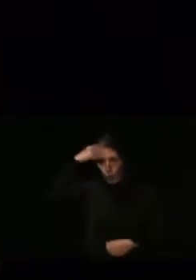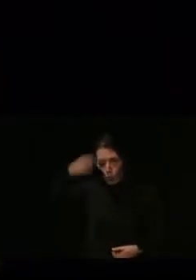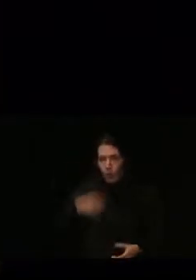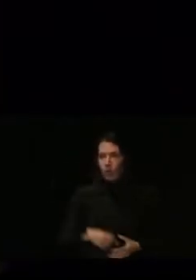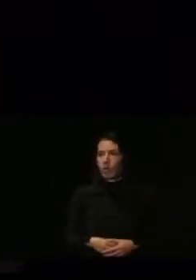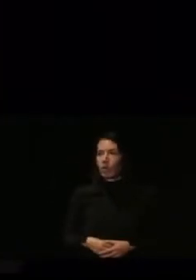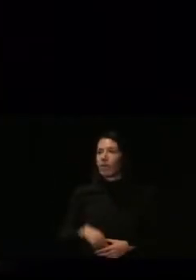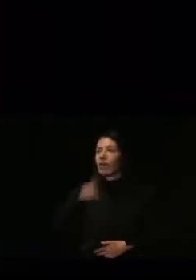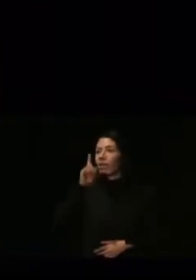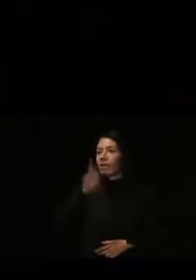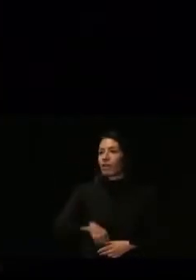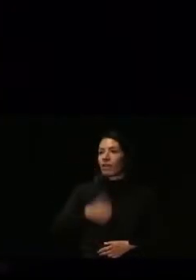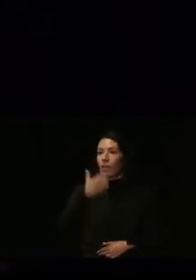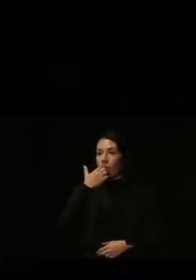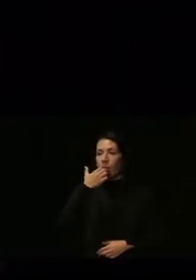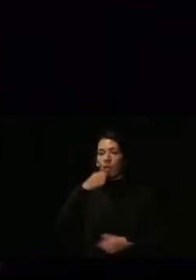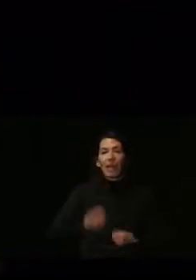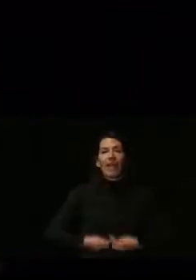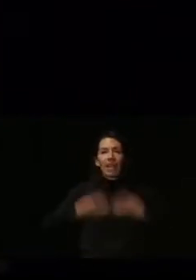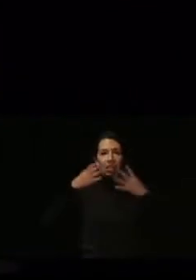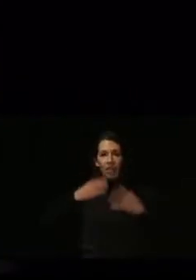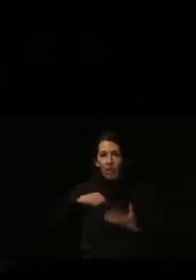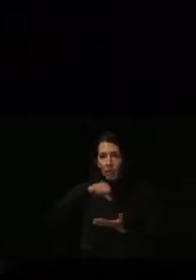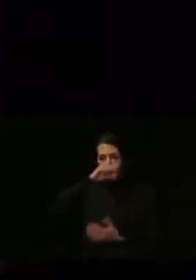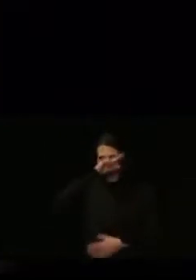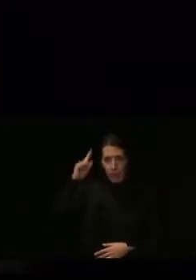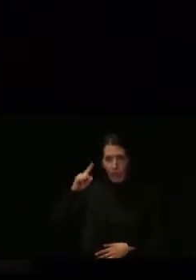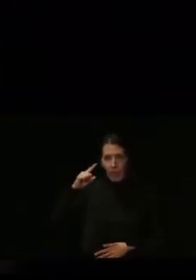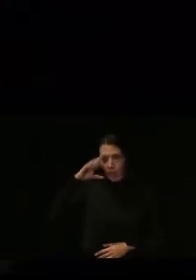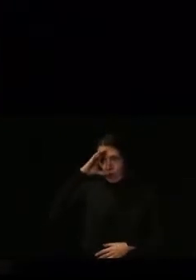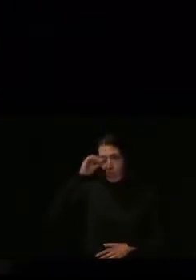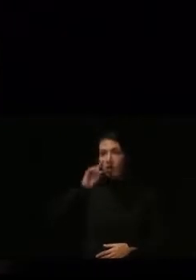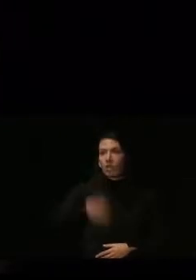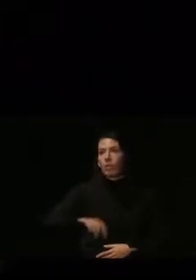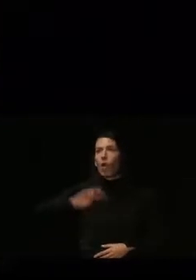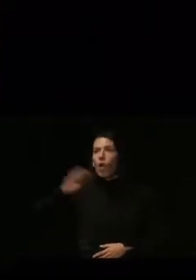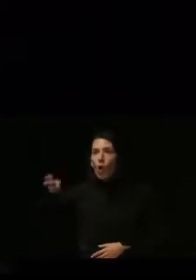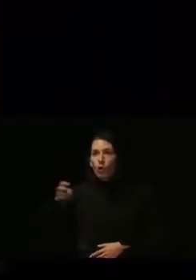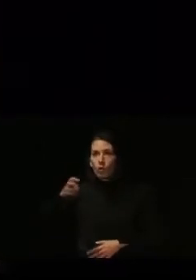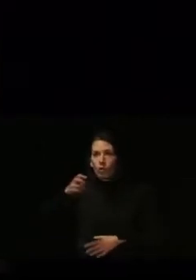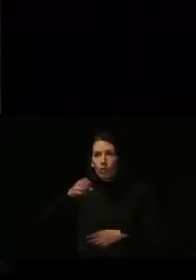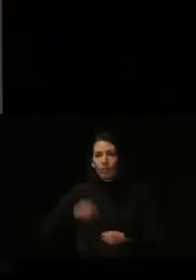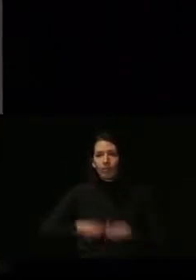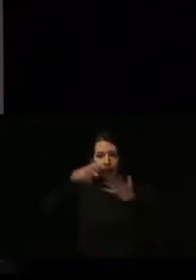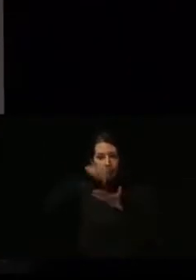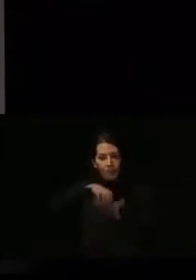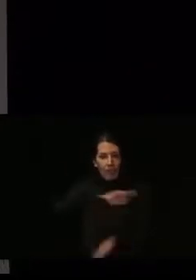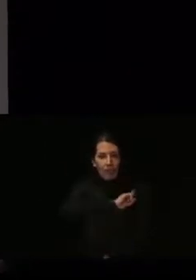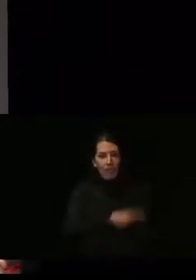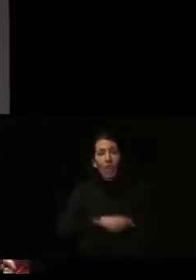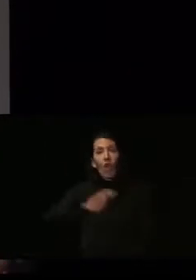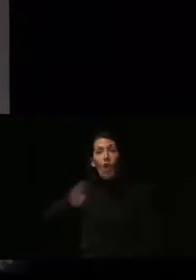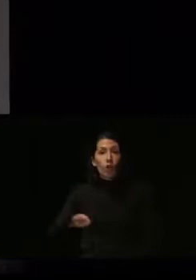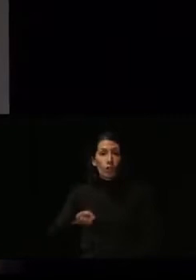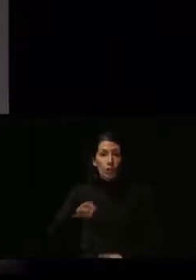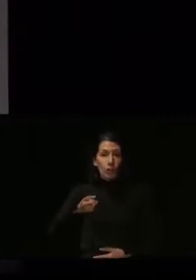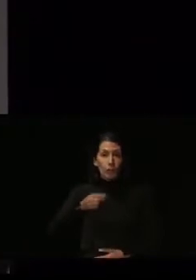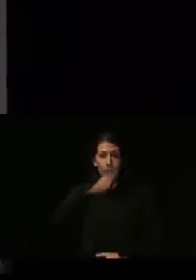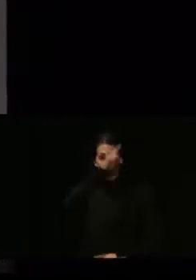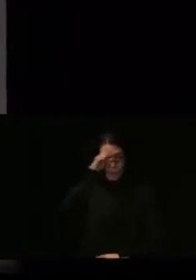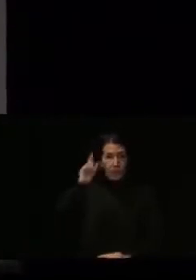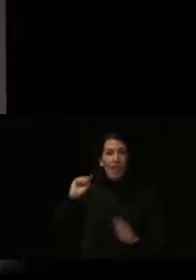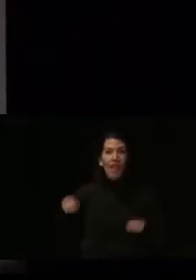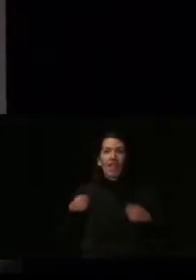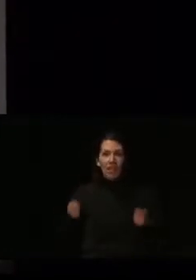uno en el edificio de Madrid Talentos, otro en instalaciones deportivas y, por supuesto, uno en Cibeles, que era una buena manera de que se